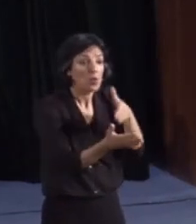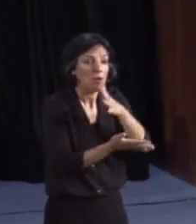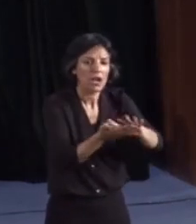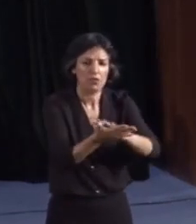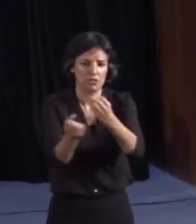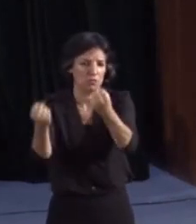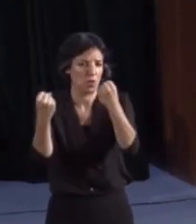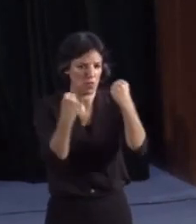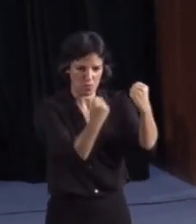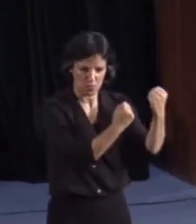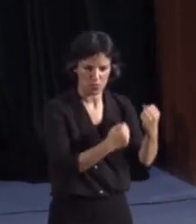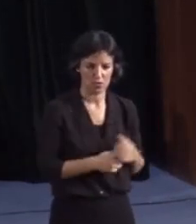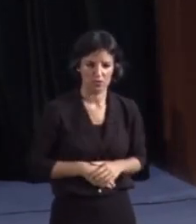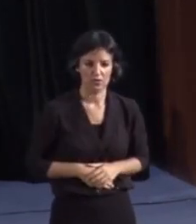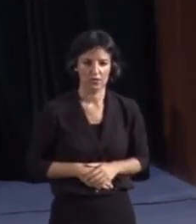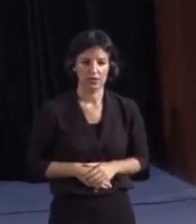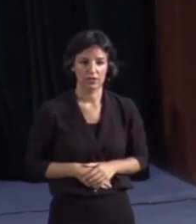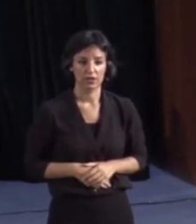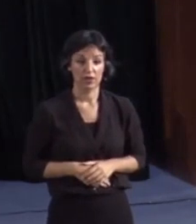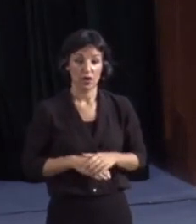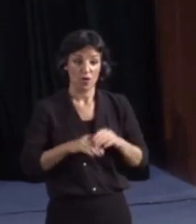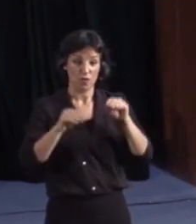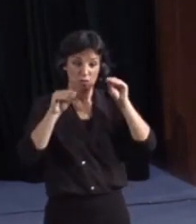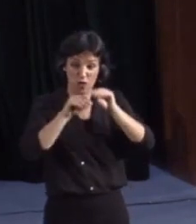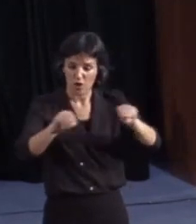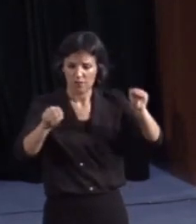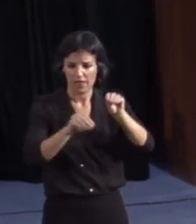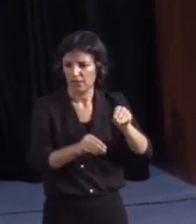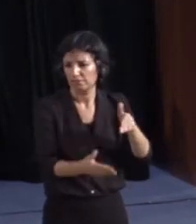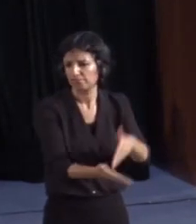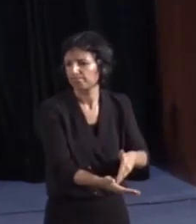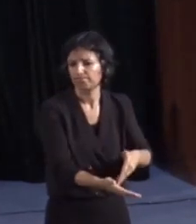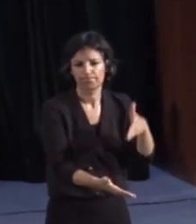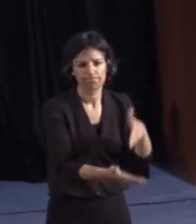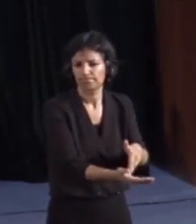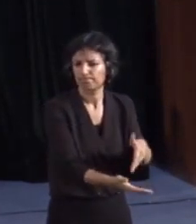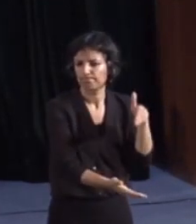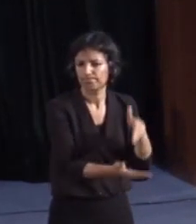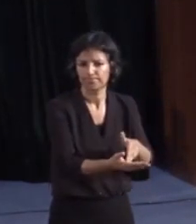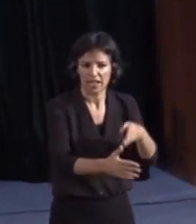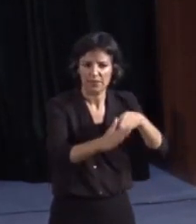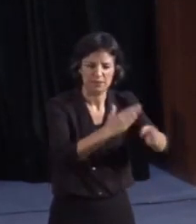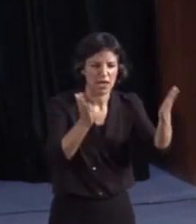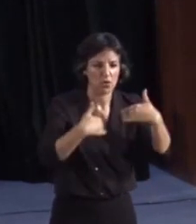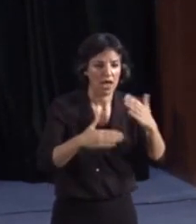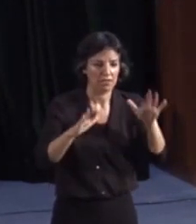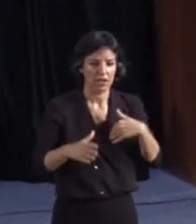Se les excluye de la formación y permanecen totalmente excluidos. No hay actuaciones de inclusión